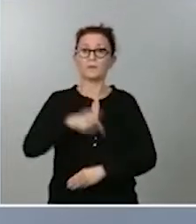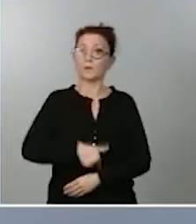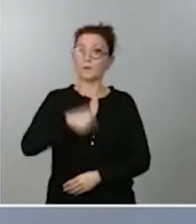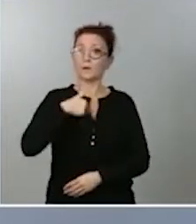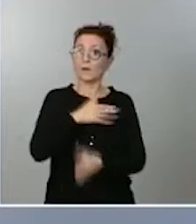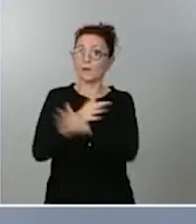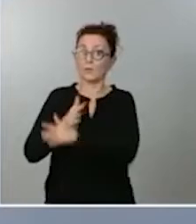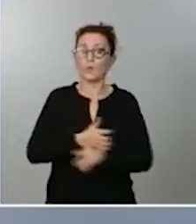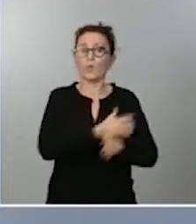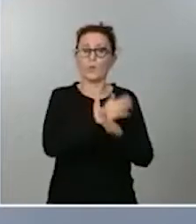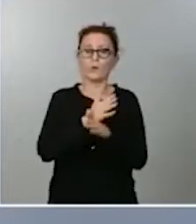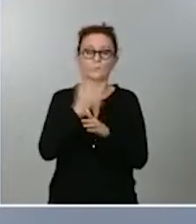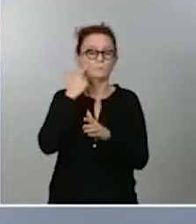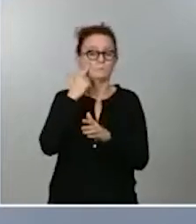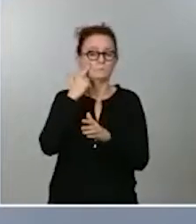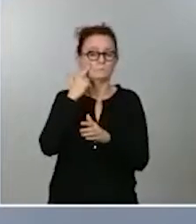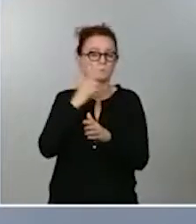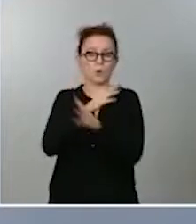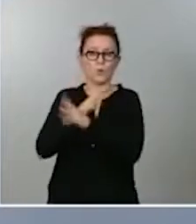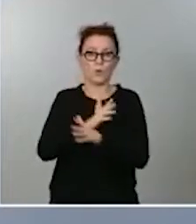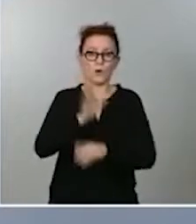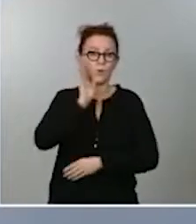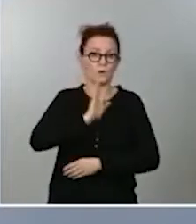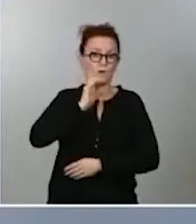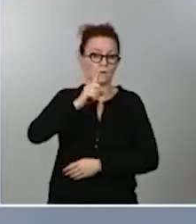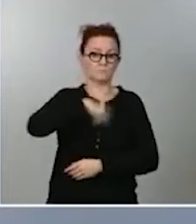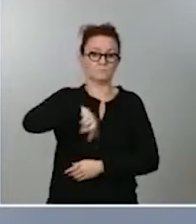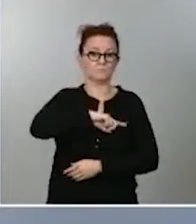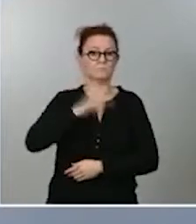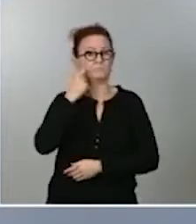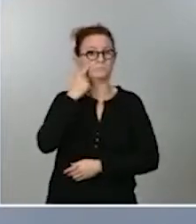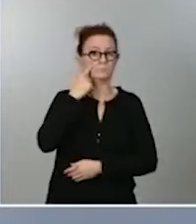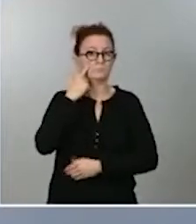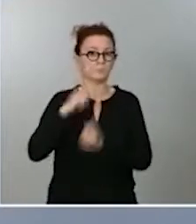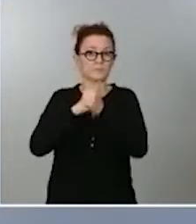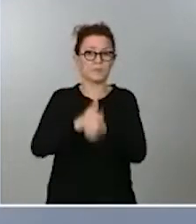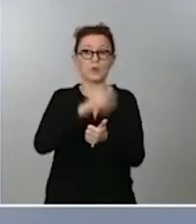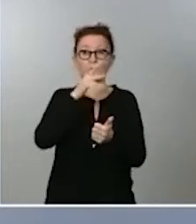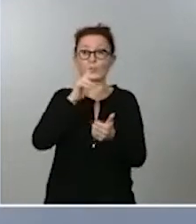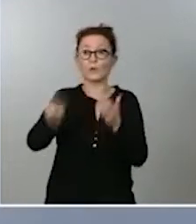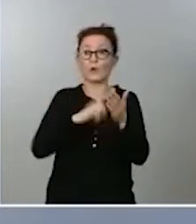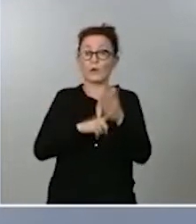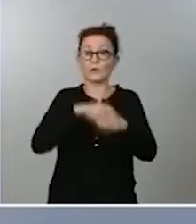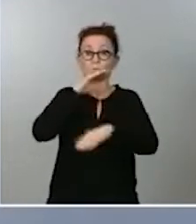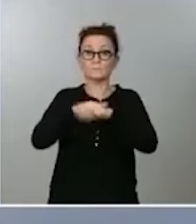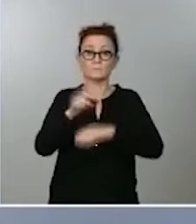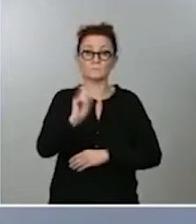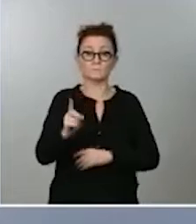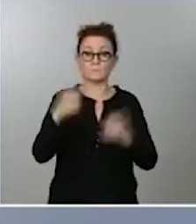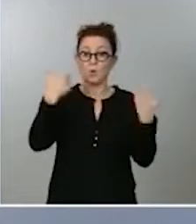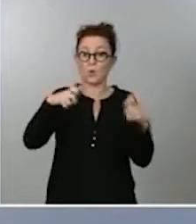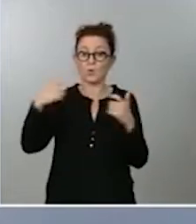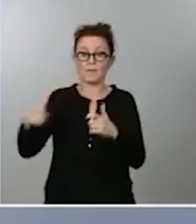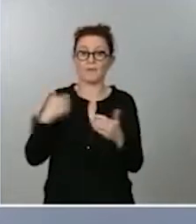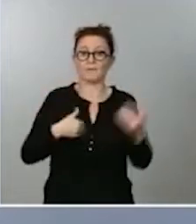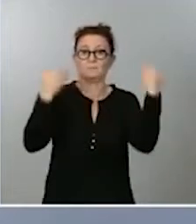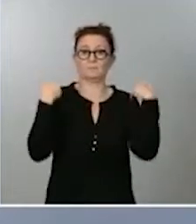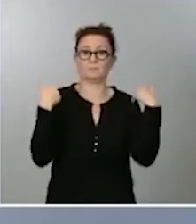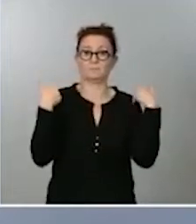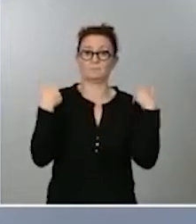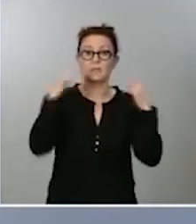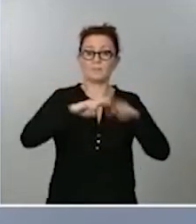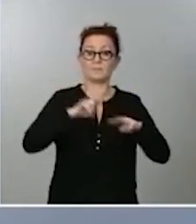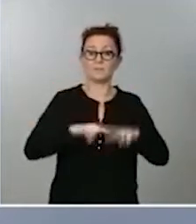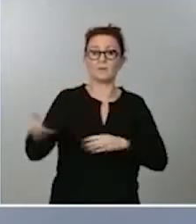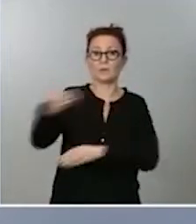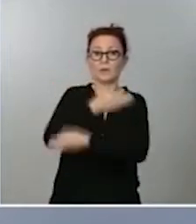permanentemente el juego ilegal y naturalmente eso está fuera de la ley y hay unas unidades precisamente investigando en colaboración con el Ministerio del Interior